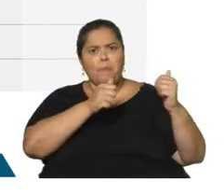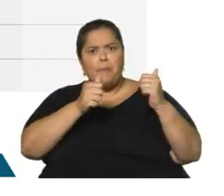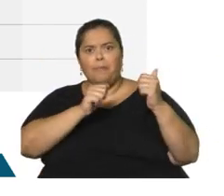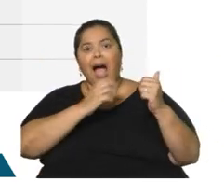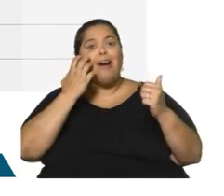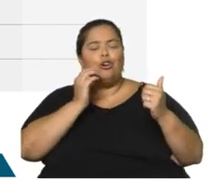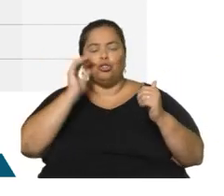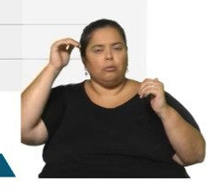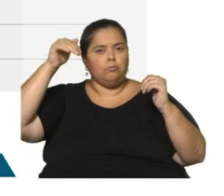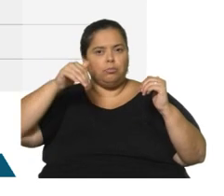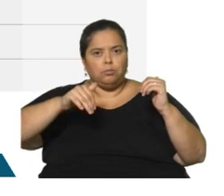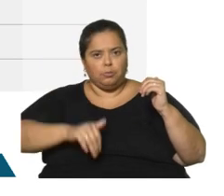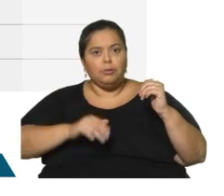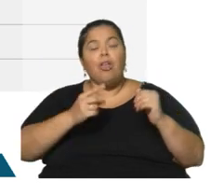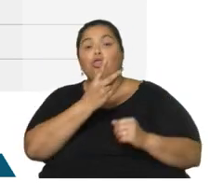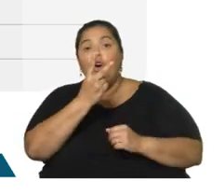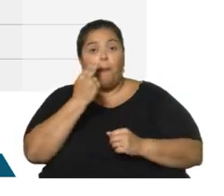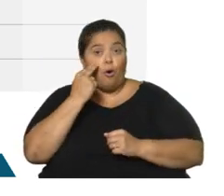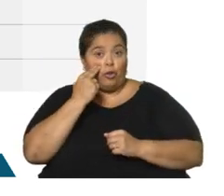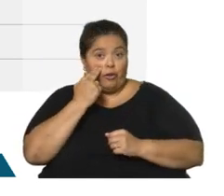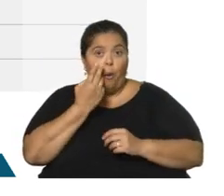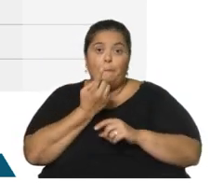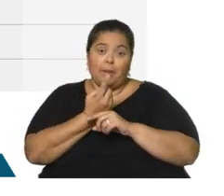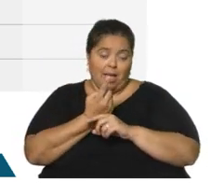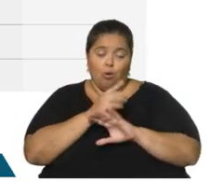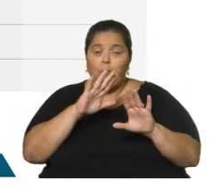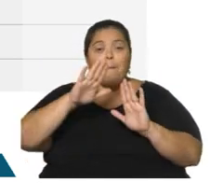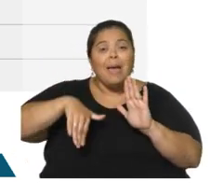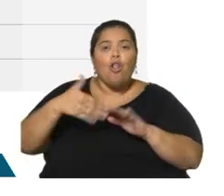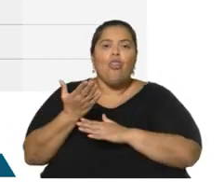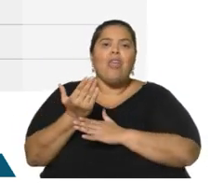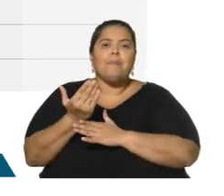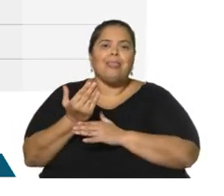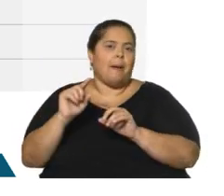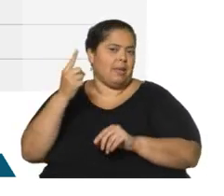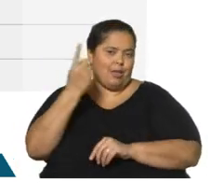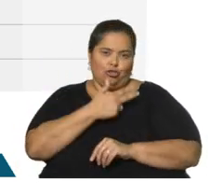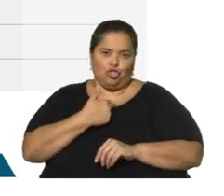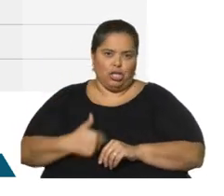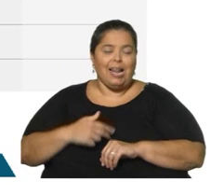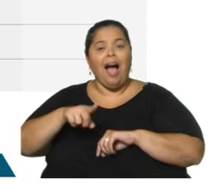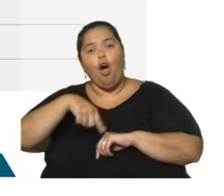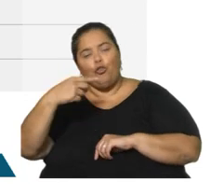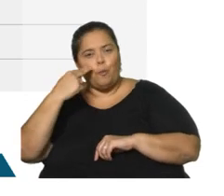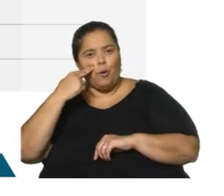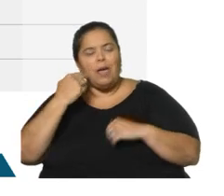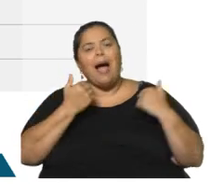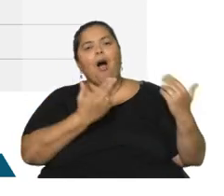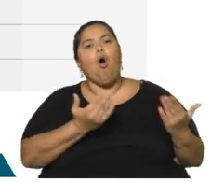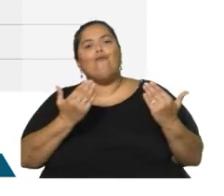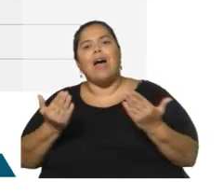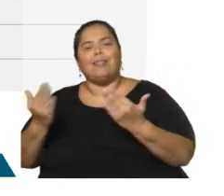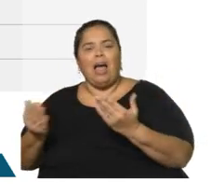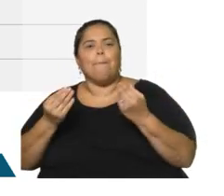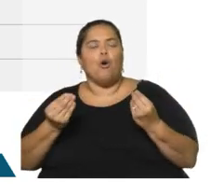dos causas, especialmente menor demanda, sobre todo de China, y problemas con la oferta en un contexto complicado para